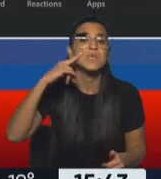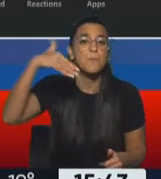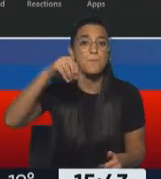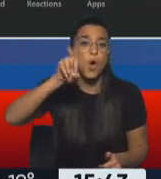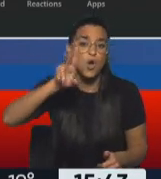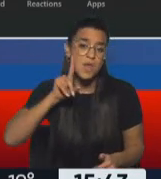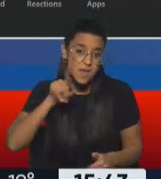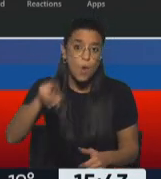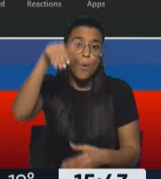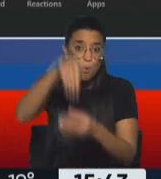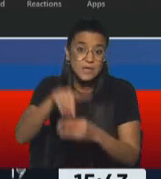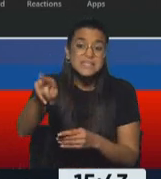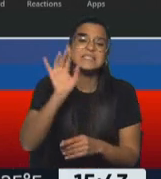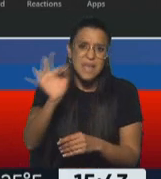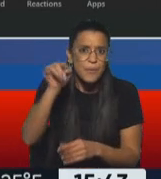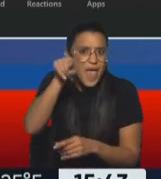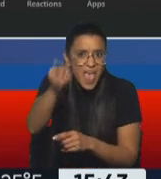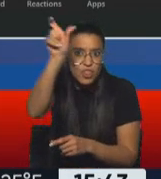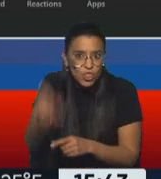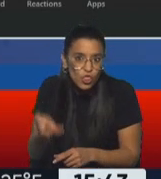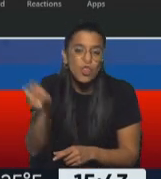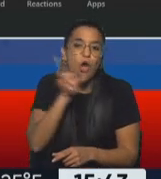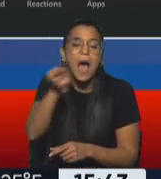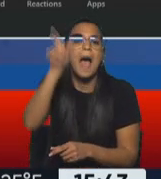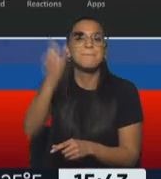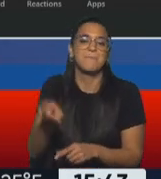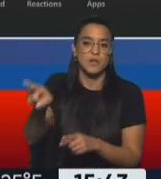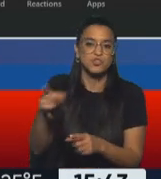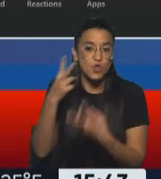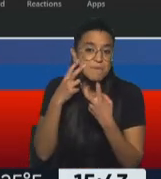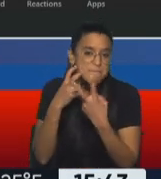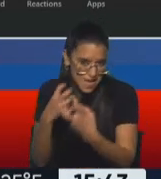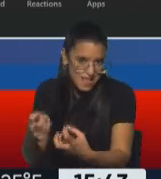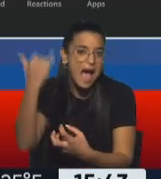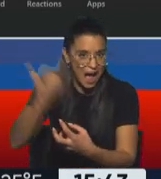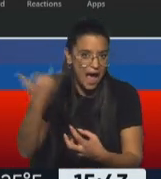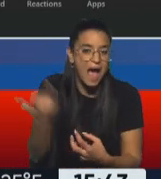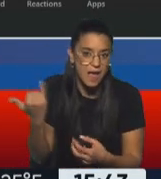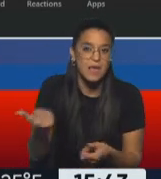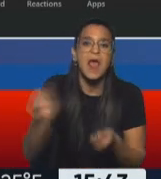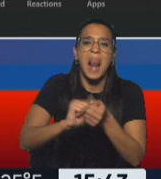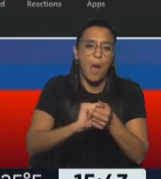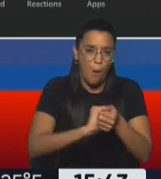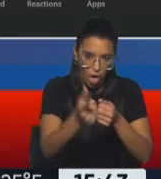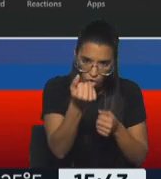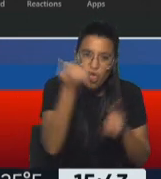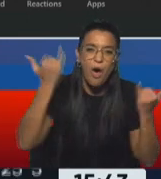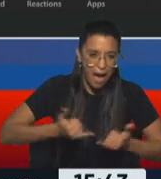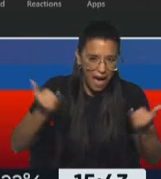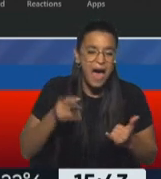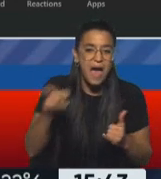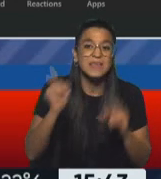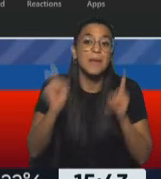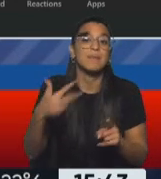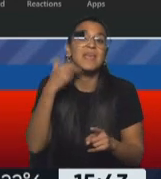votaron por Keiko Fujimori sabiendo que Keiko Fujimori es una persona que está investigada por lavado de activos y que además es